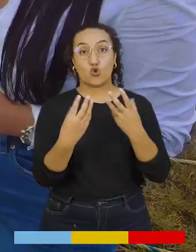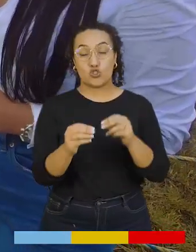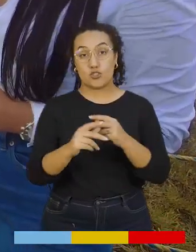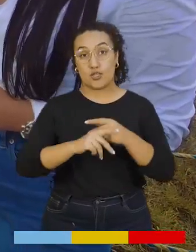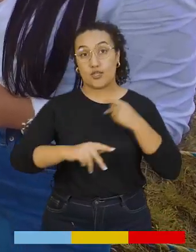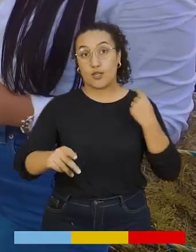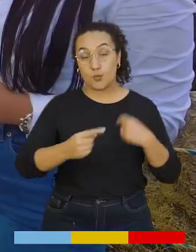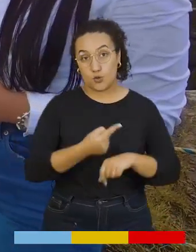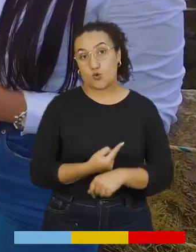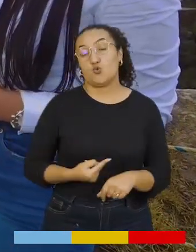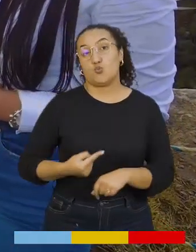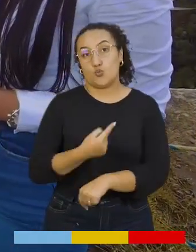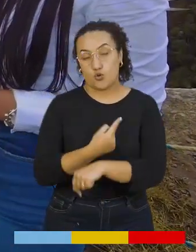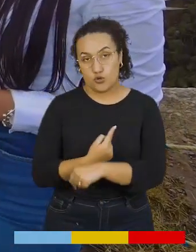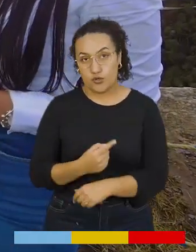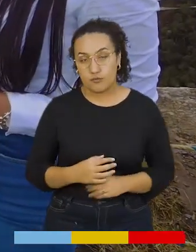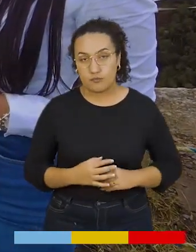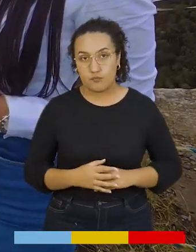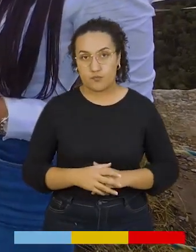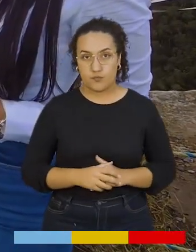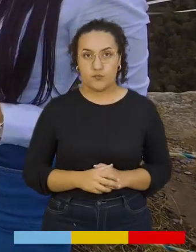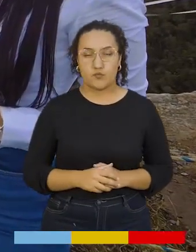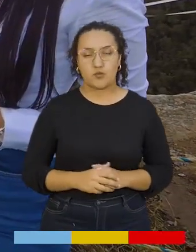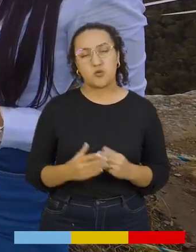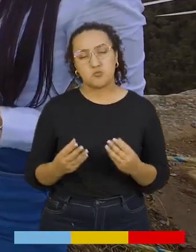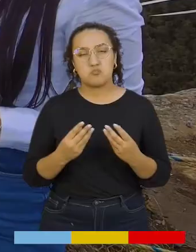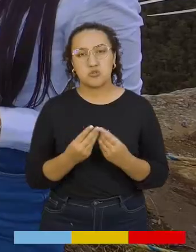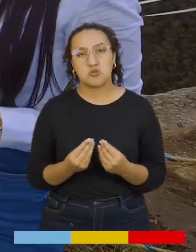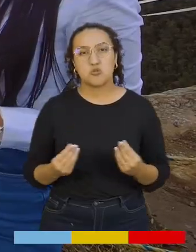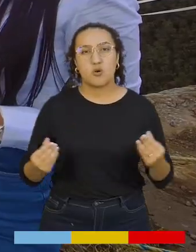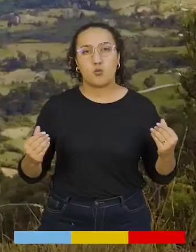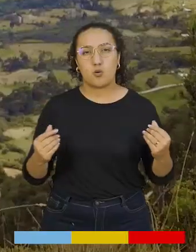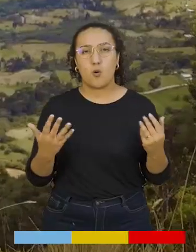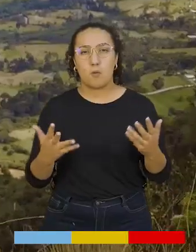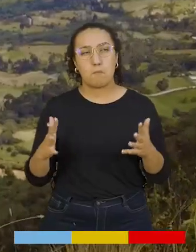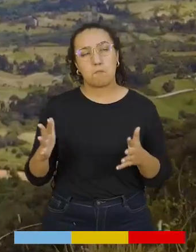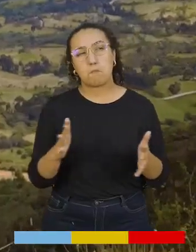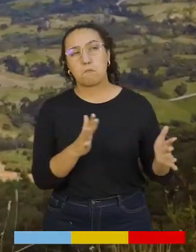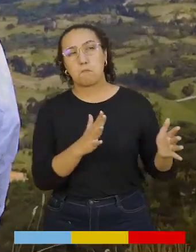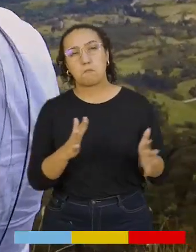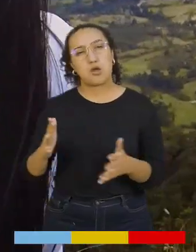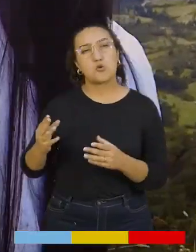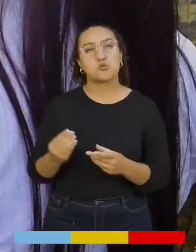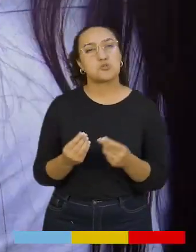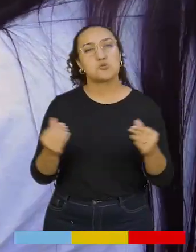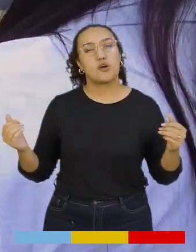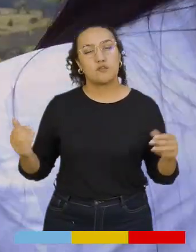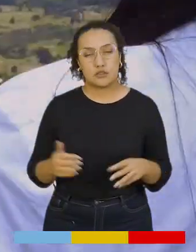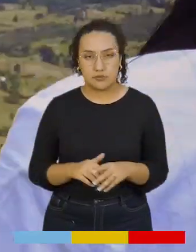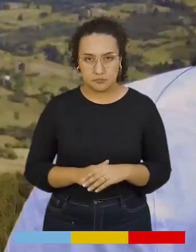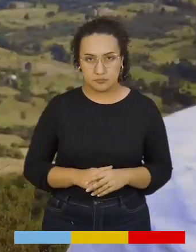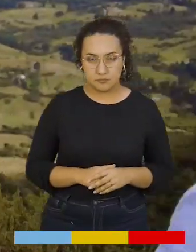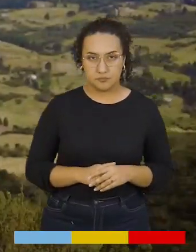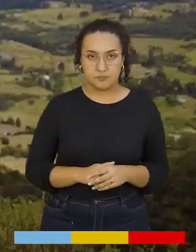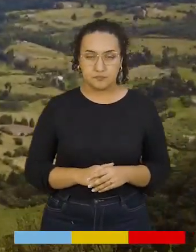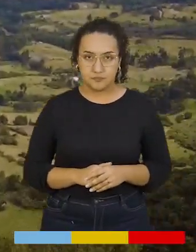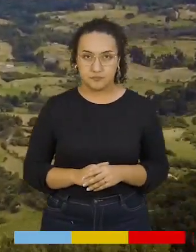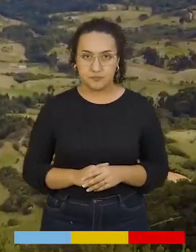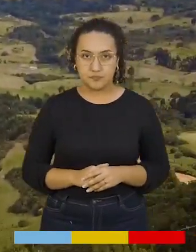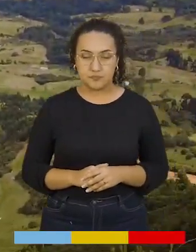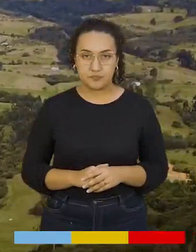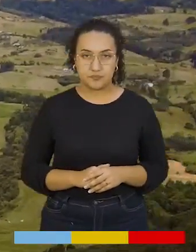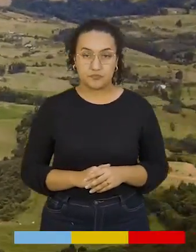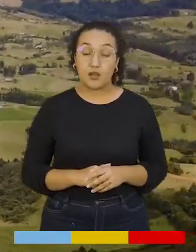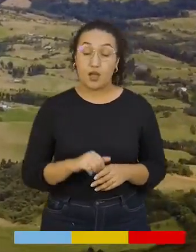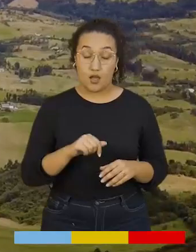y pues ahí se está, decir, estamos a unos 40 kilómetros por hora. Y es una parte donde se ve muy bien el